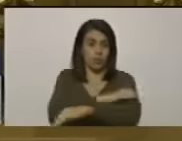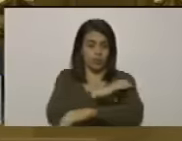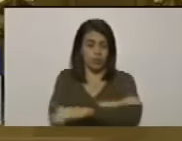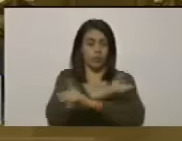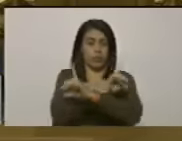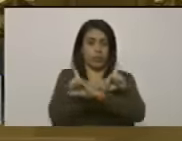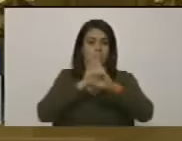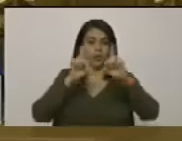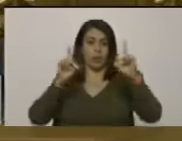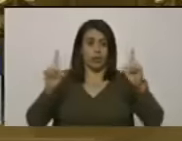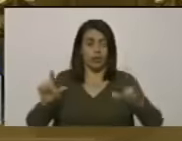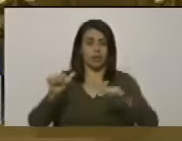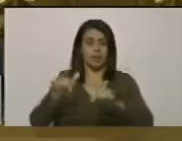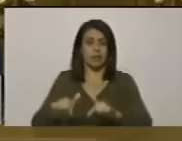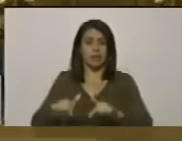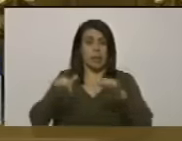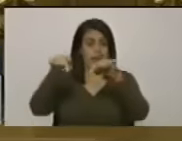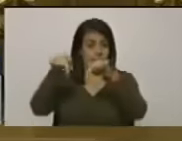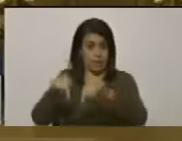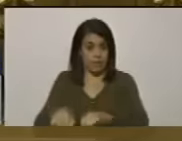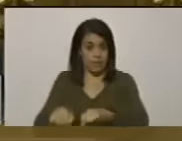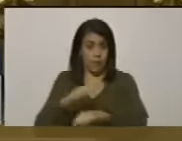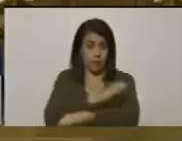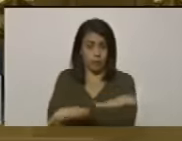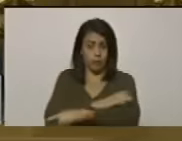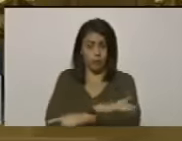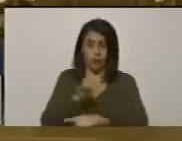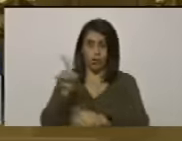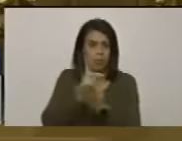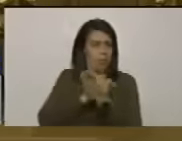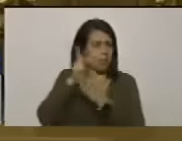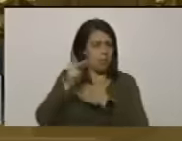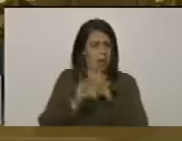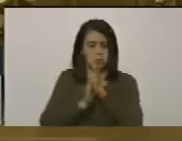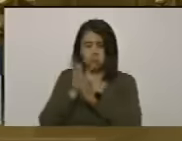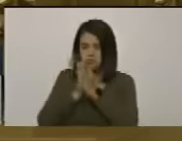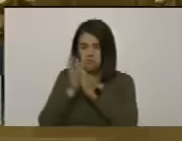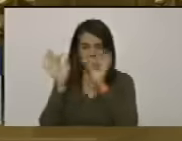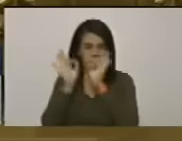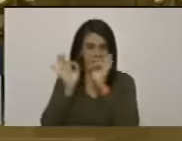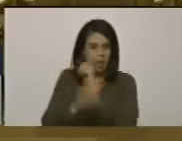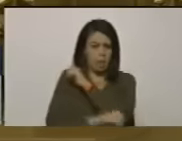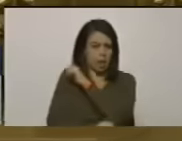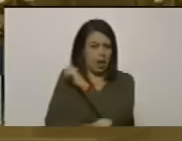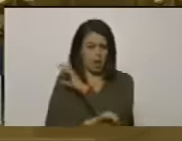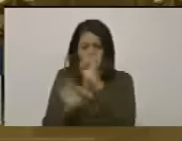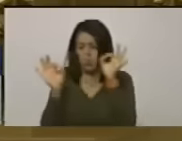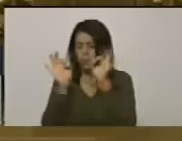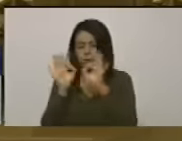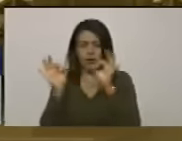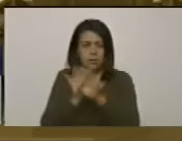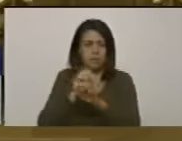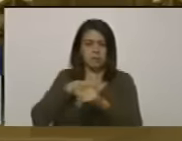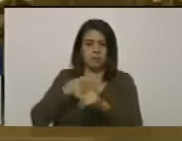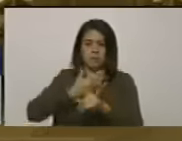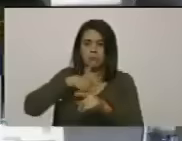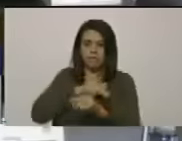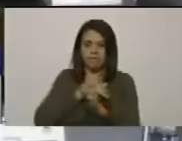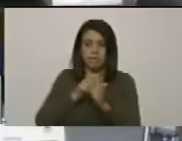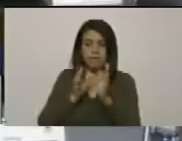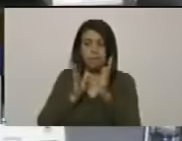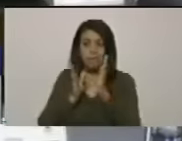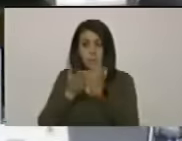democrática que está aquí presente que no conspiramos que no somos delincuentes que no andamos en los